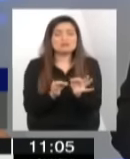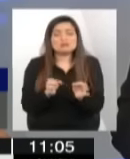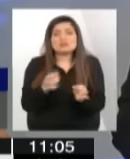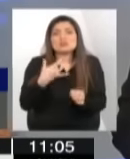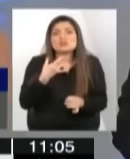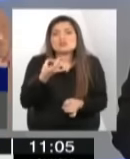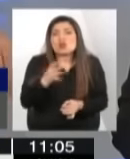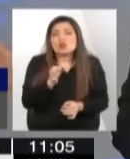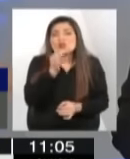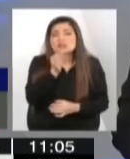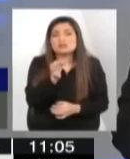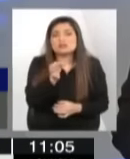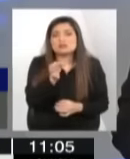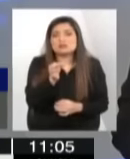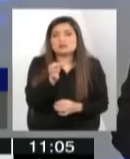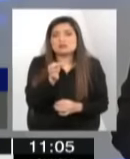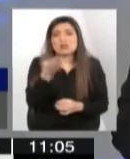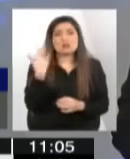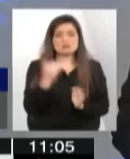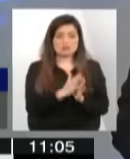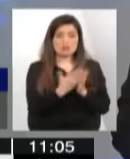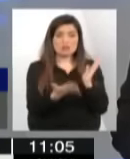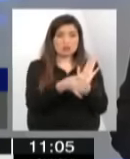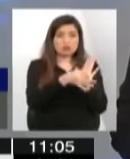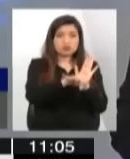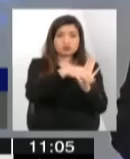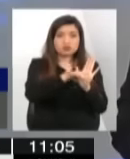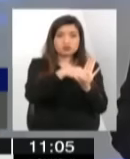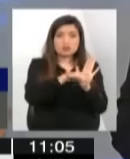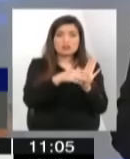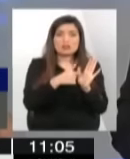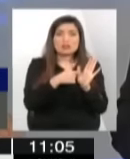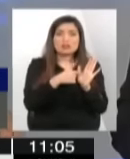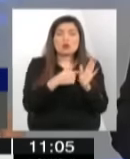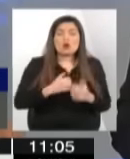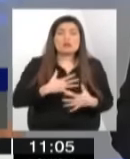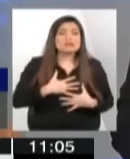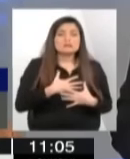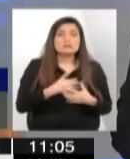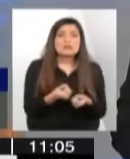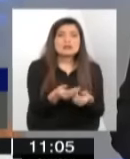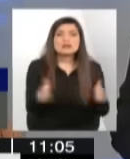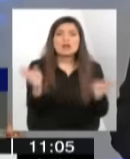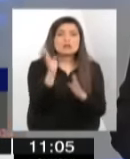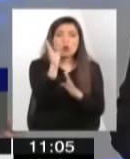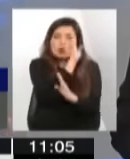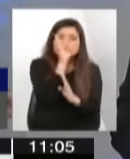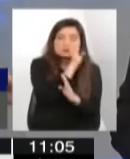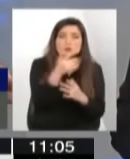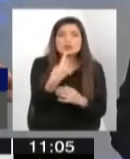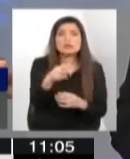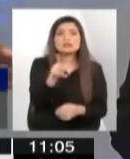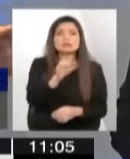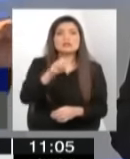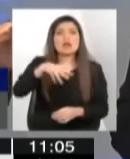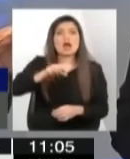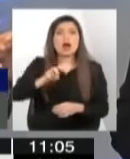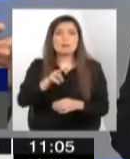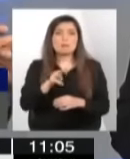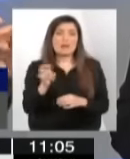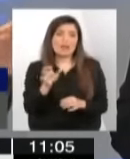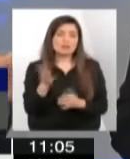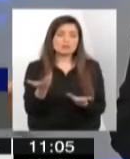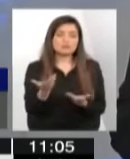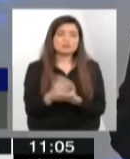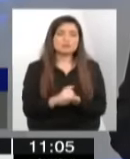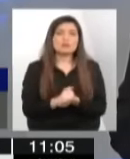lo relato, precisamente en mi libro Ansias de Libertad, el lado oscuro del CENAME, y que ahora precisamente lo que